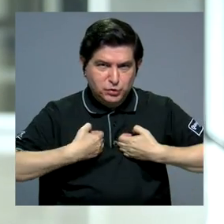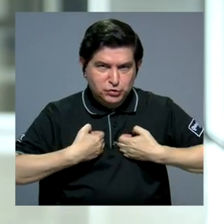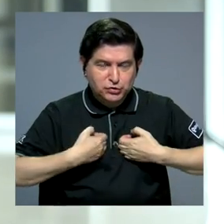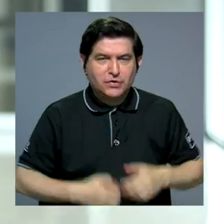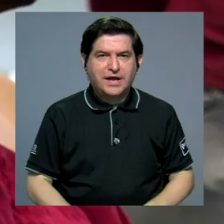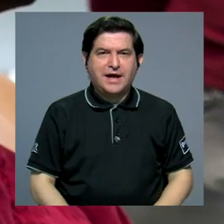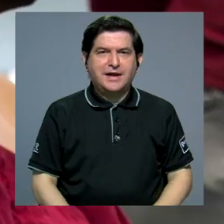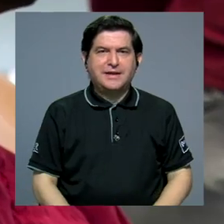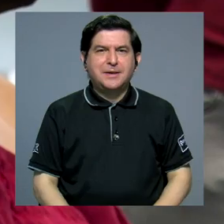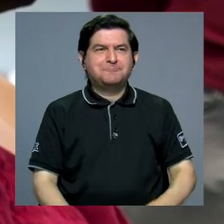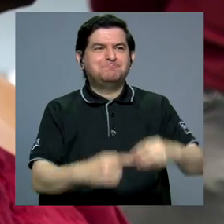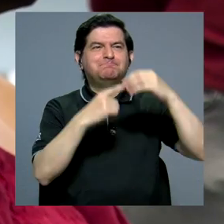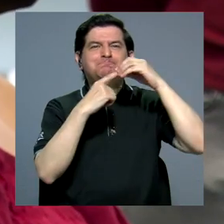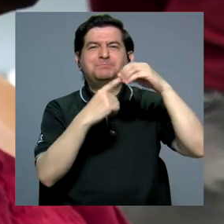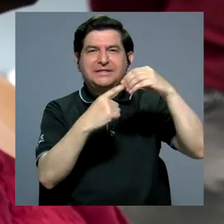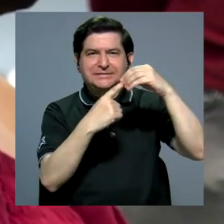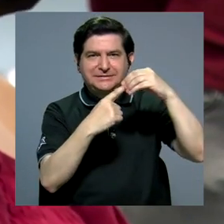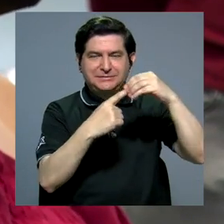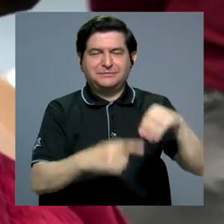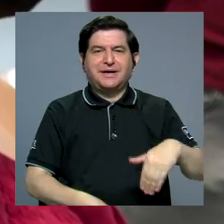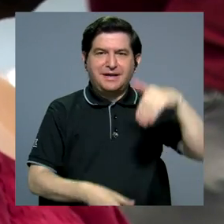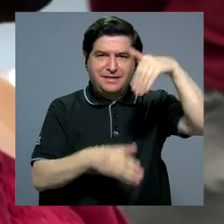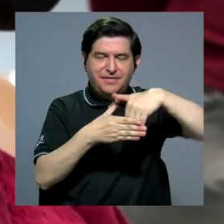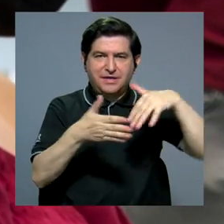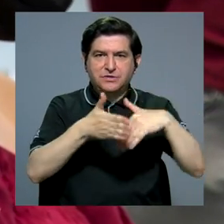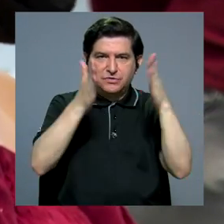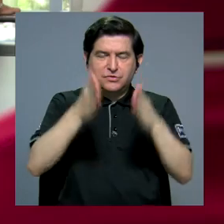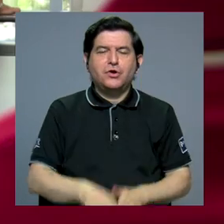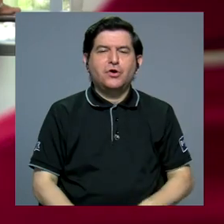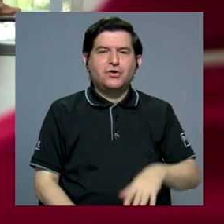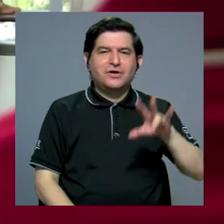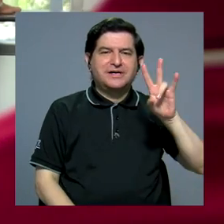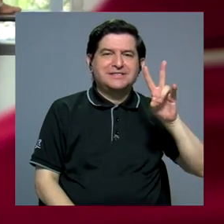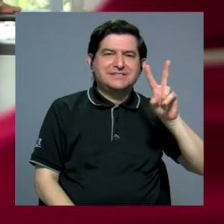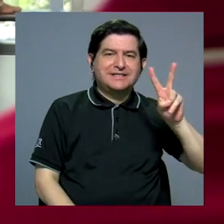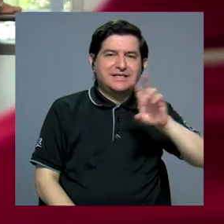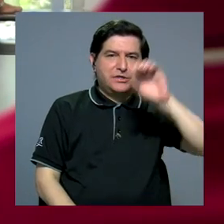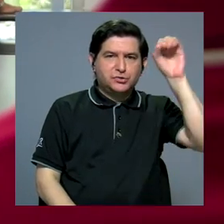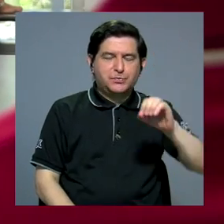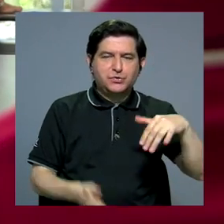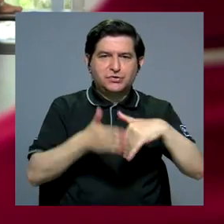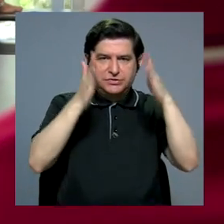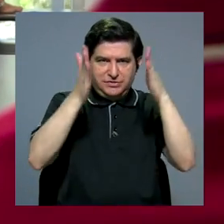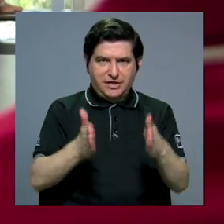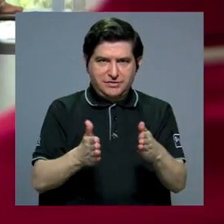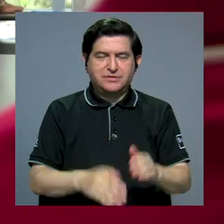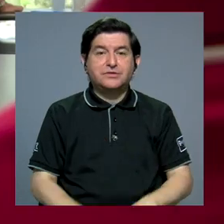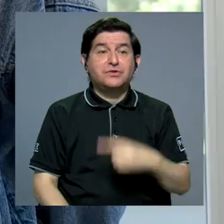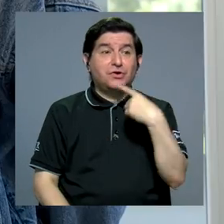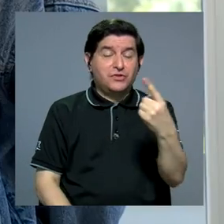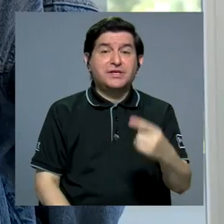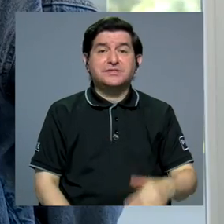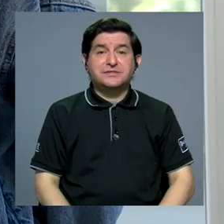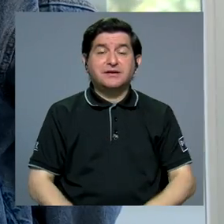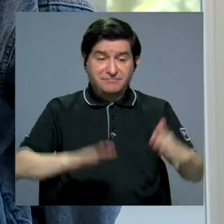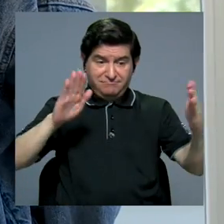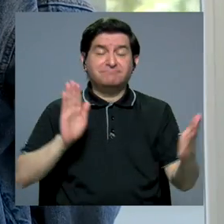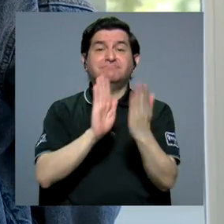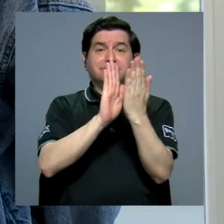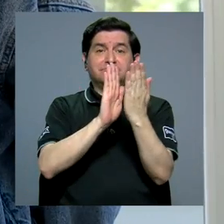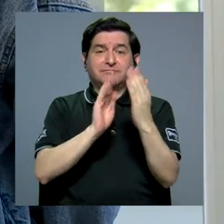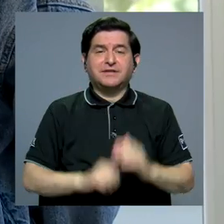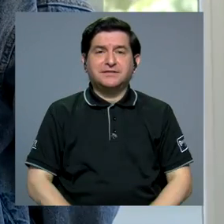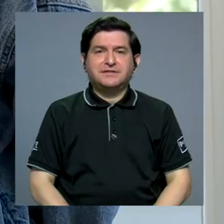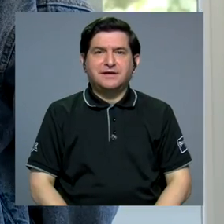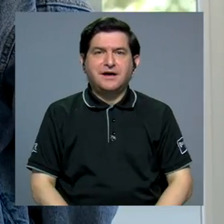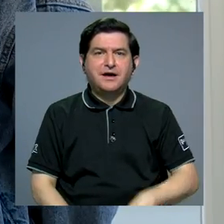la que tiene una mayor prevalencia dentro de las estudiantes. Más del 72% de las estudiantes dicen haberse enfrentado